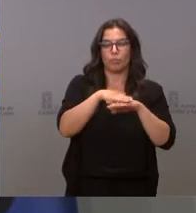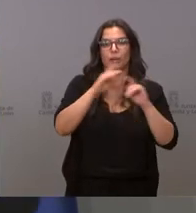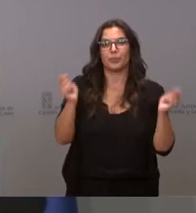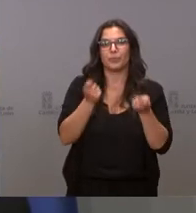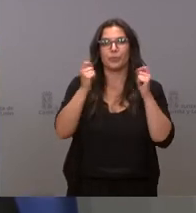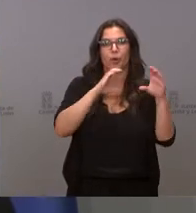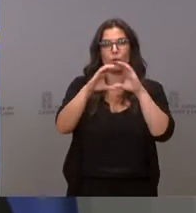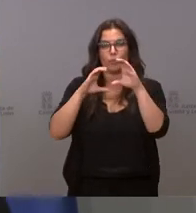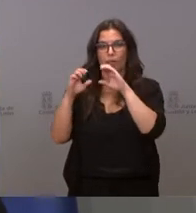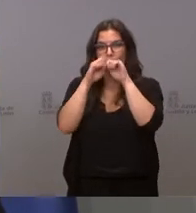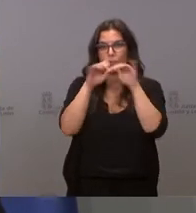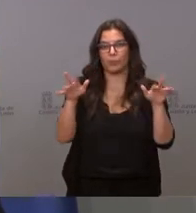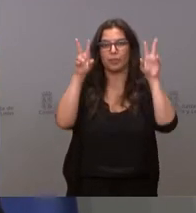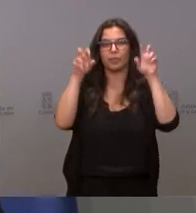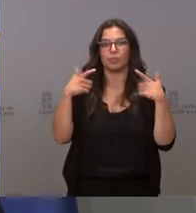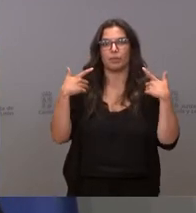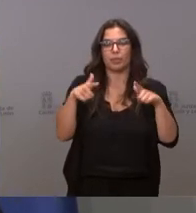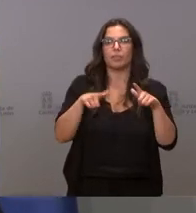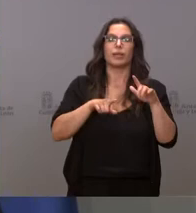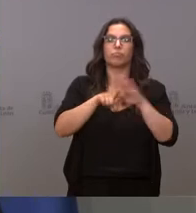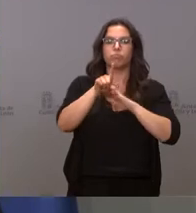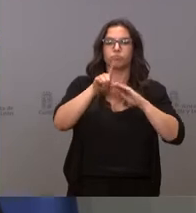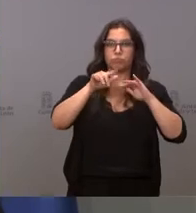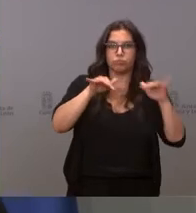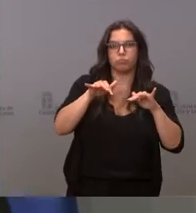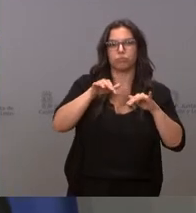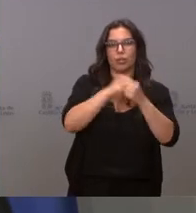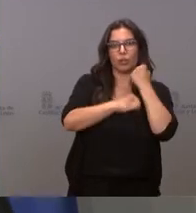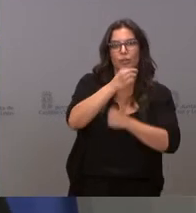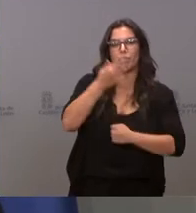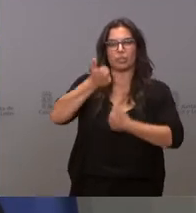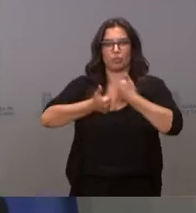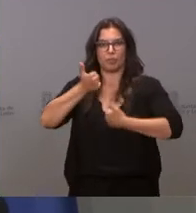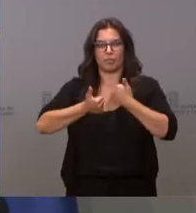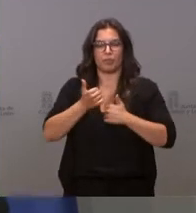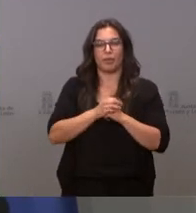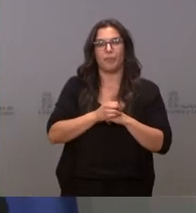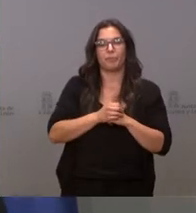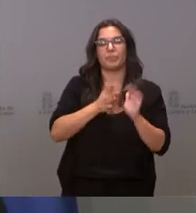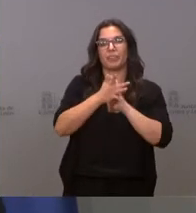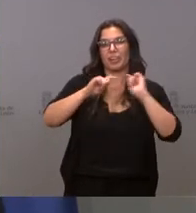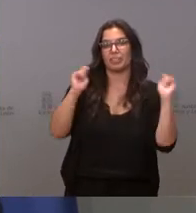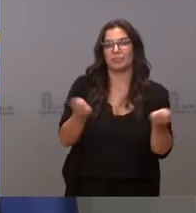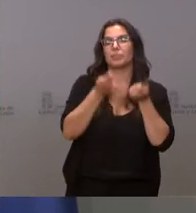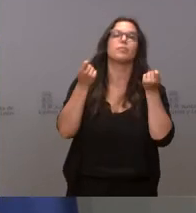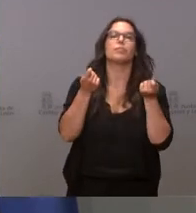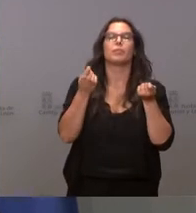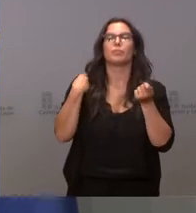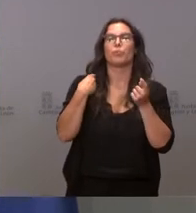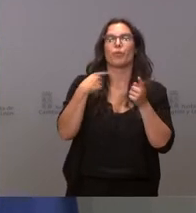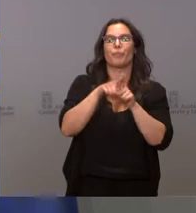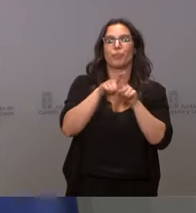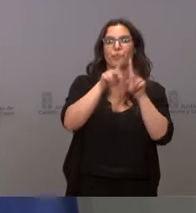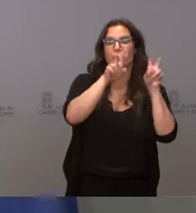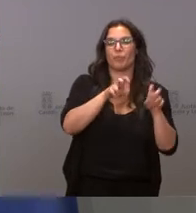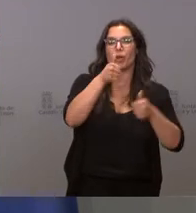relativas a las acciones de reactivación económica y competitividad. Se trata de las campañas, factores de competitividad y